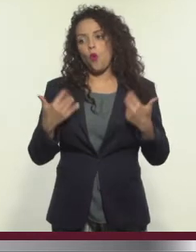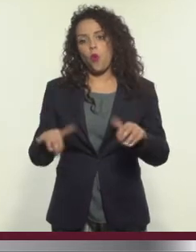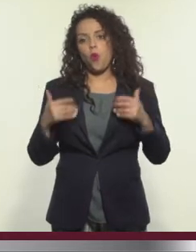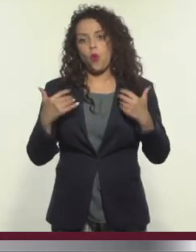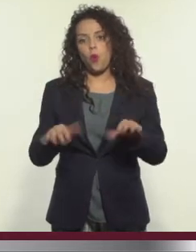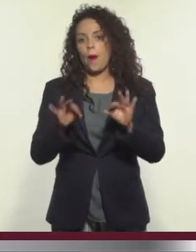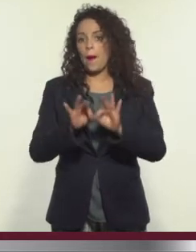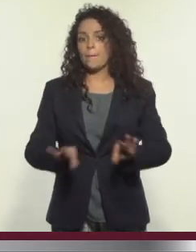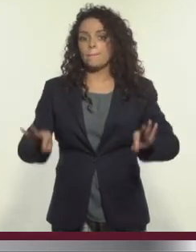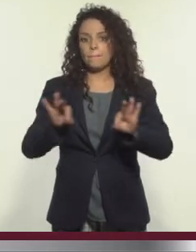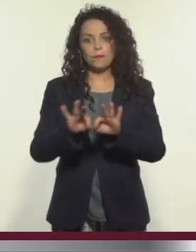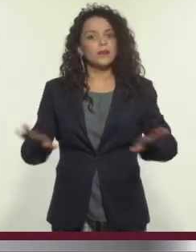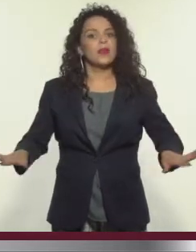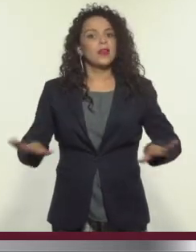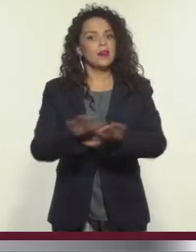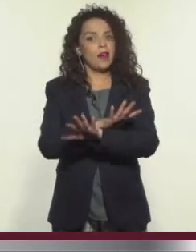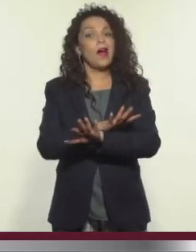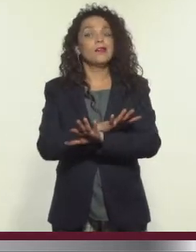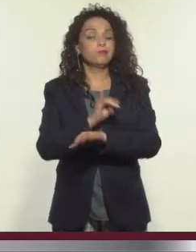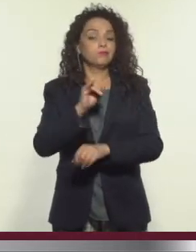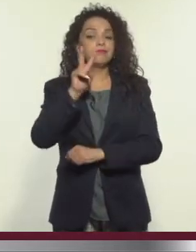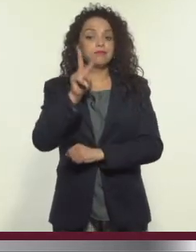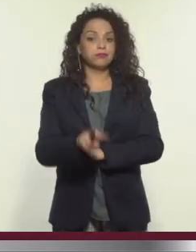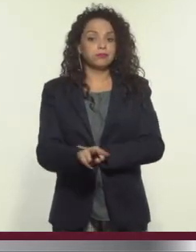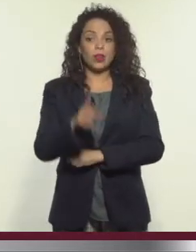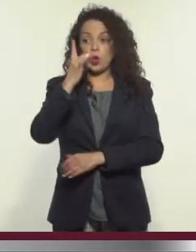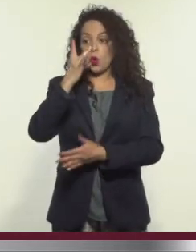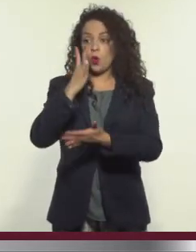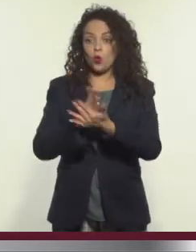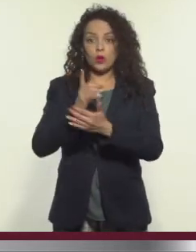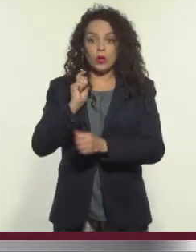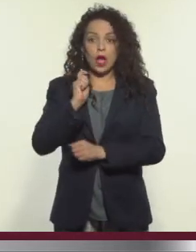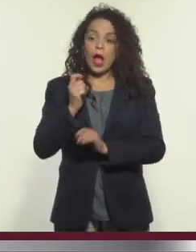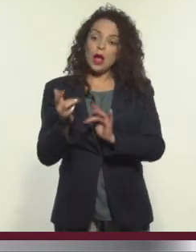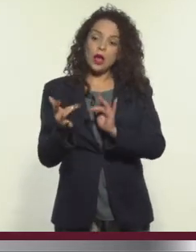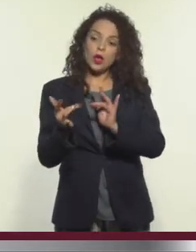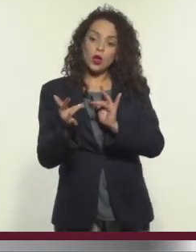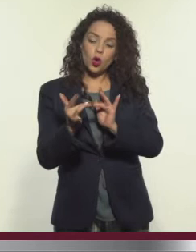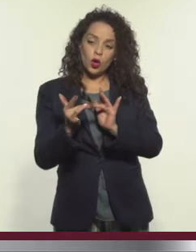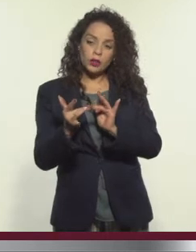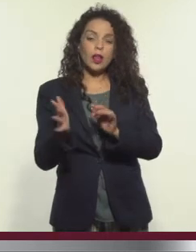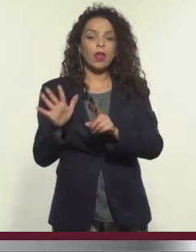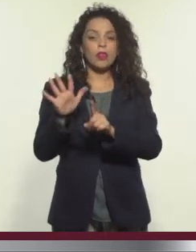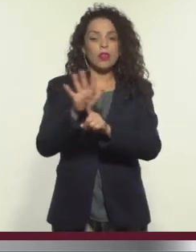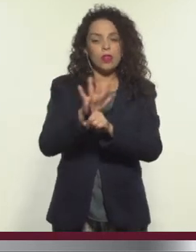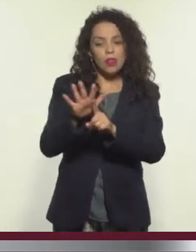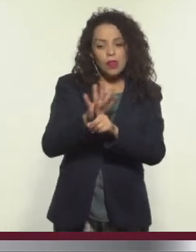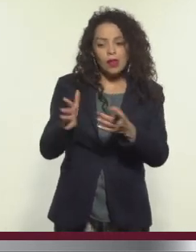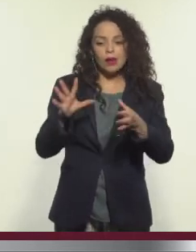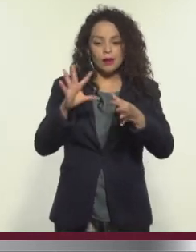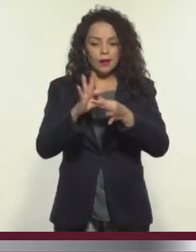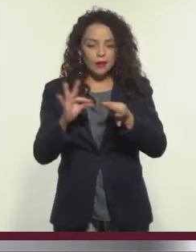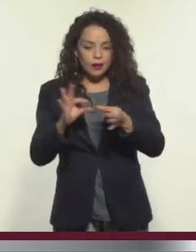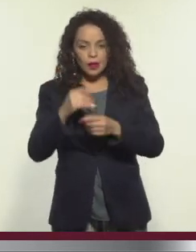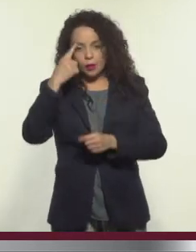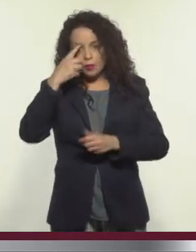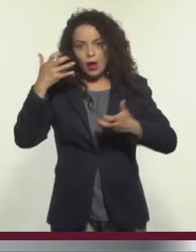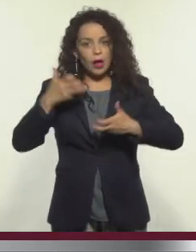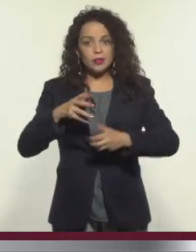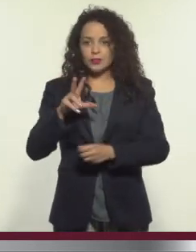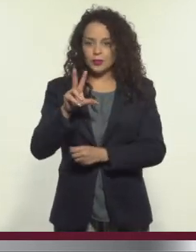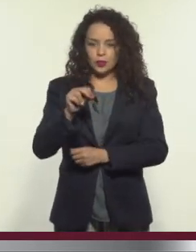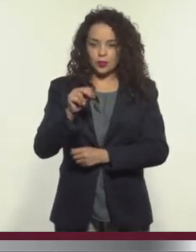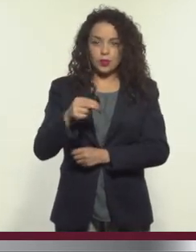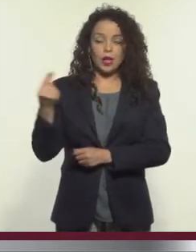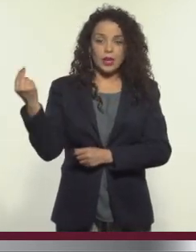enorme cambio, es una enorme diferencia. No es simplemente la logística de contactarlos, convencerlos y organizar el evento.